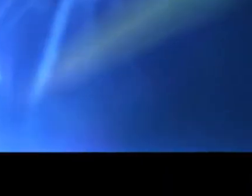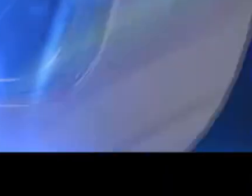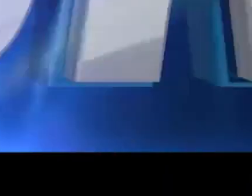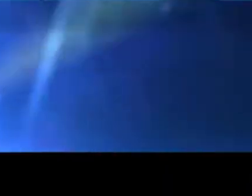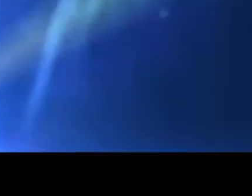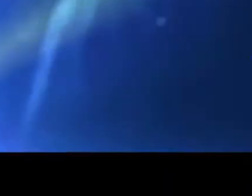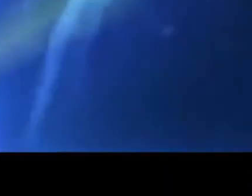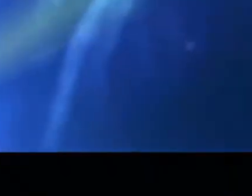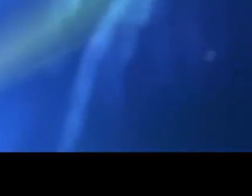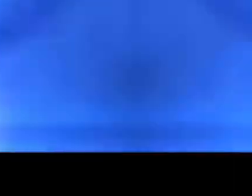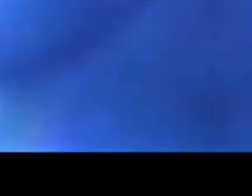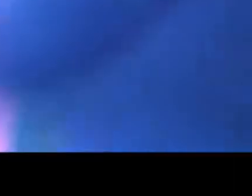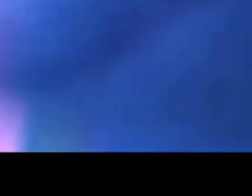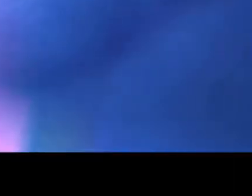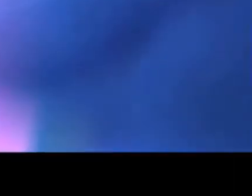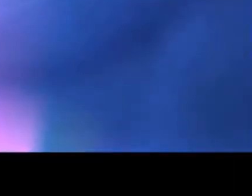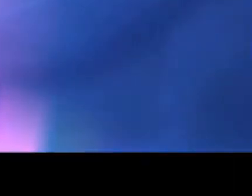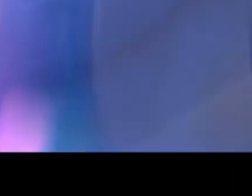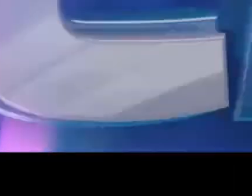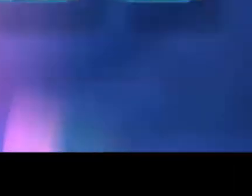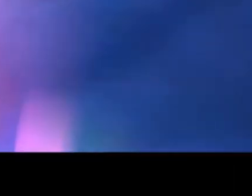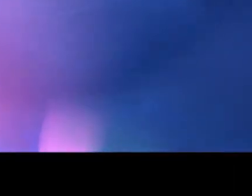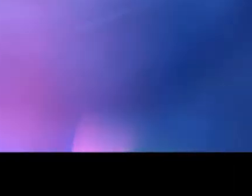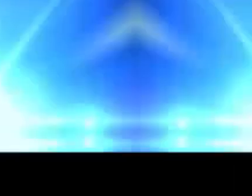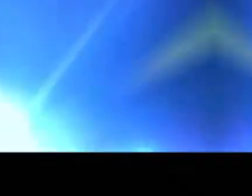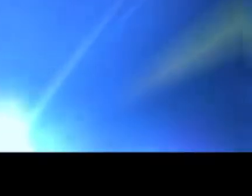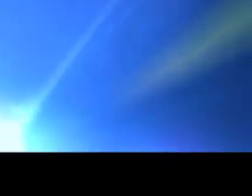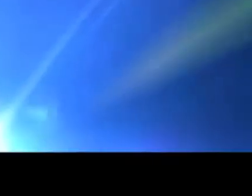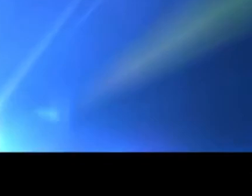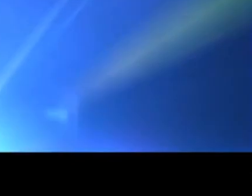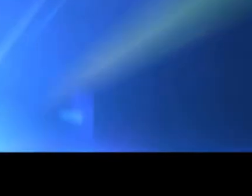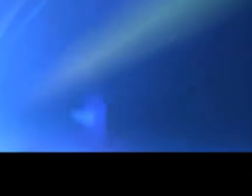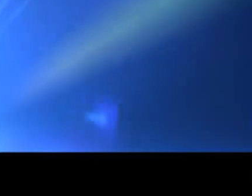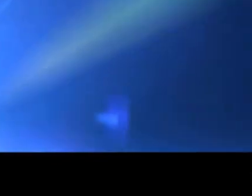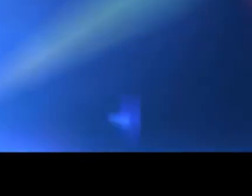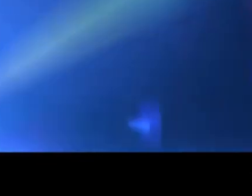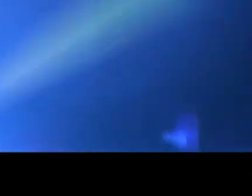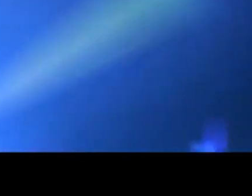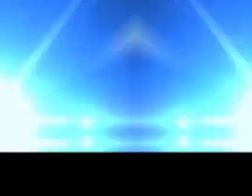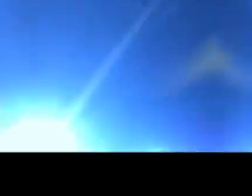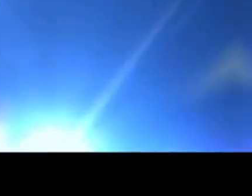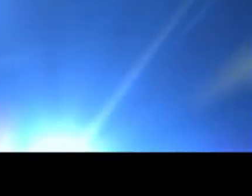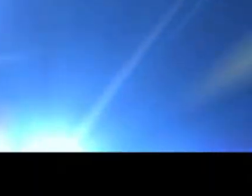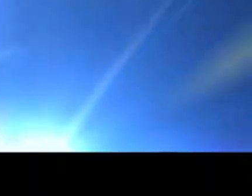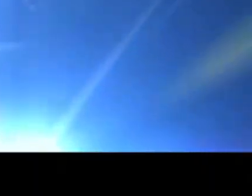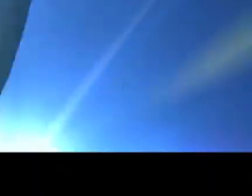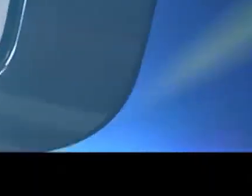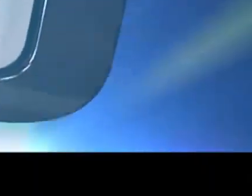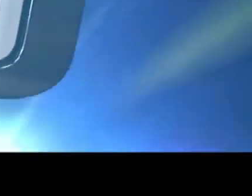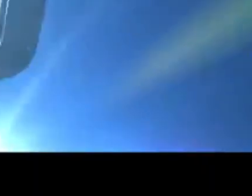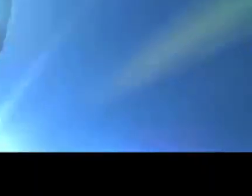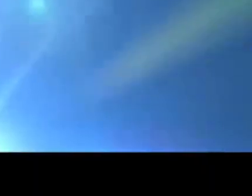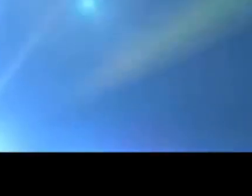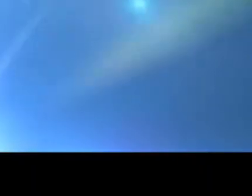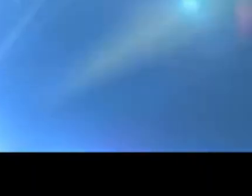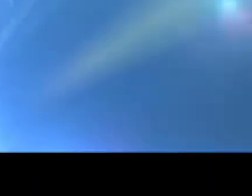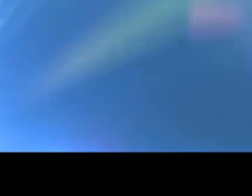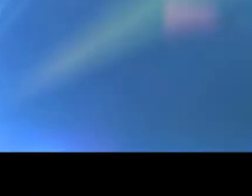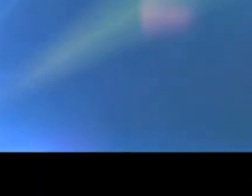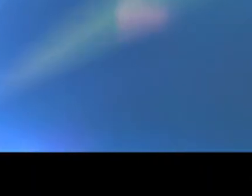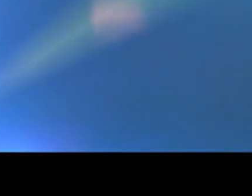se despeguen